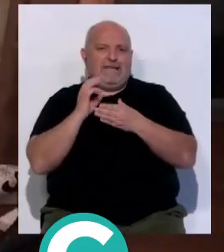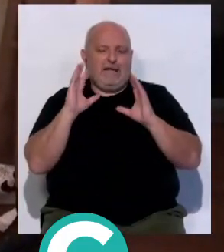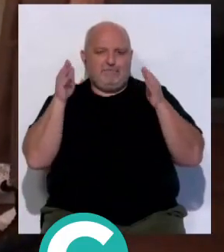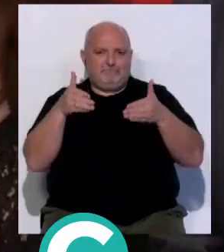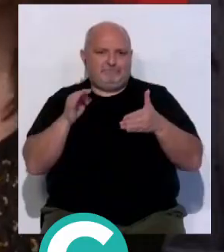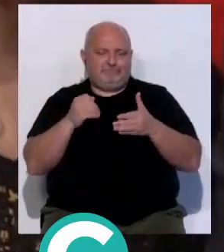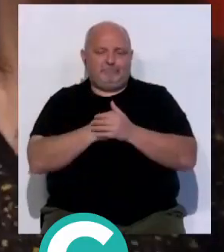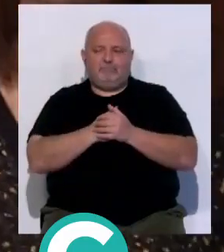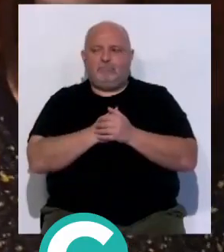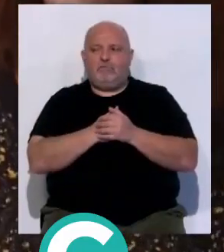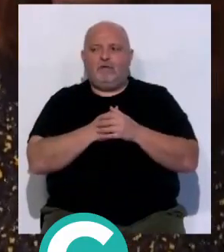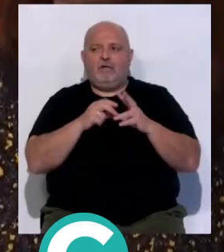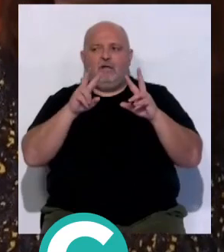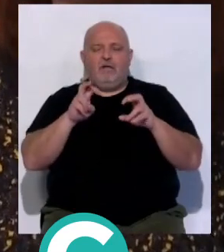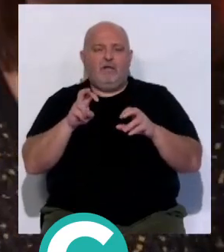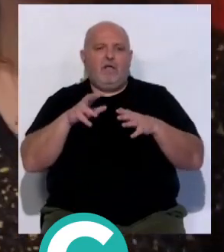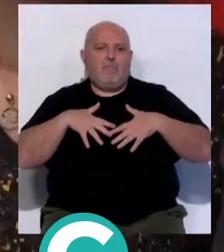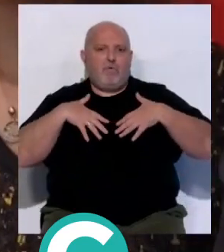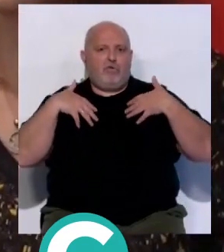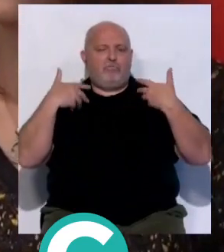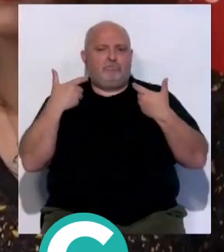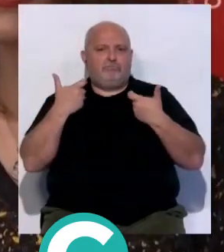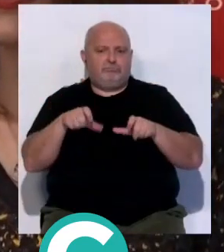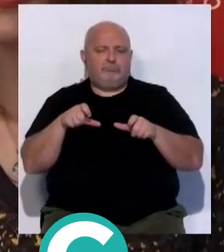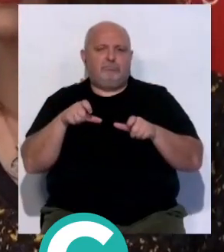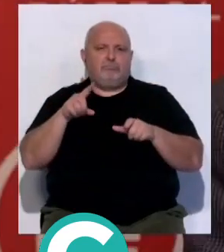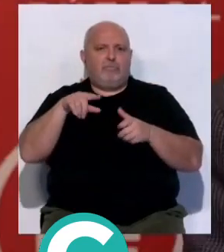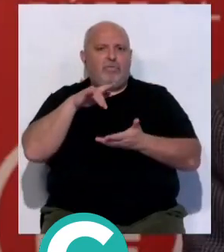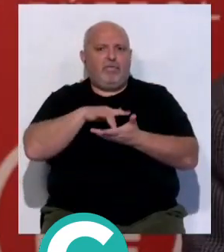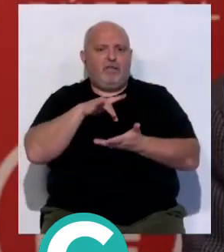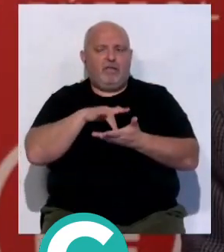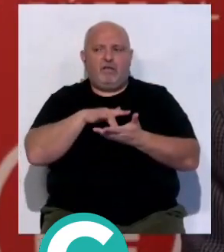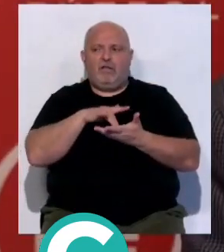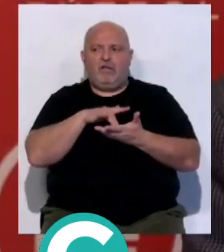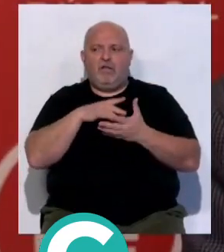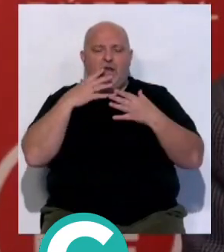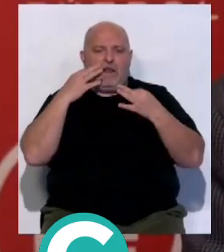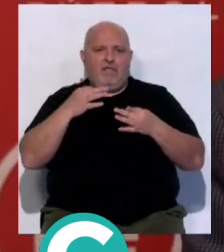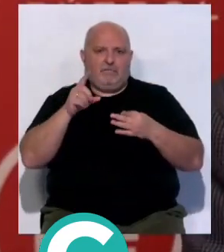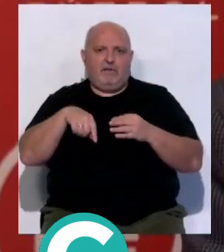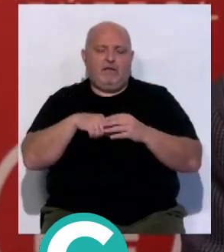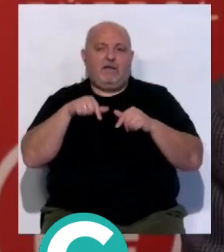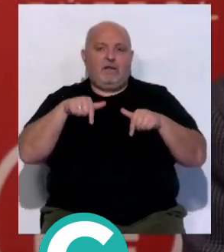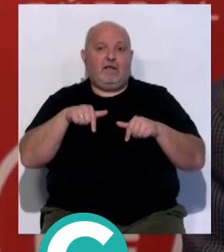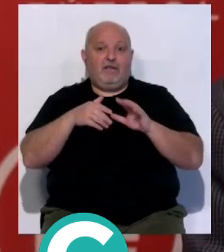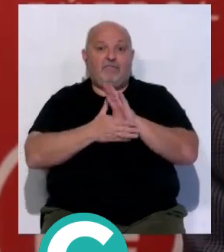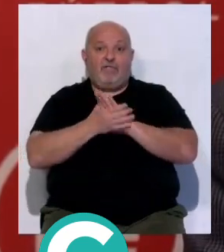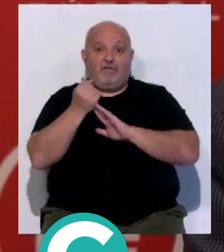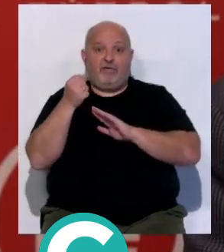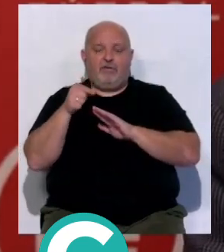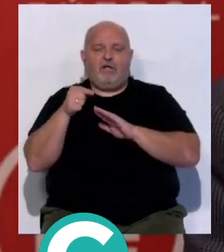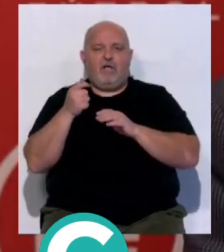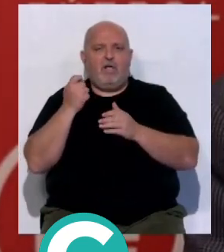Creo que hoy es un día de emociones, pero también un día de realidades. Y es que la federación